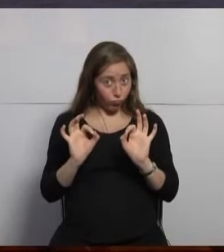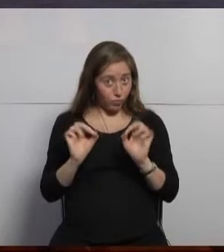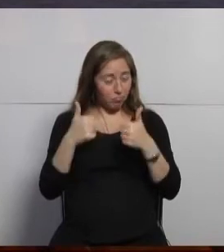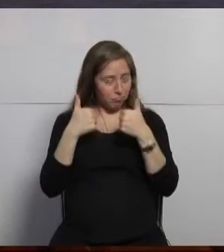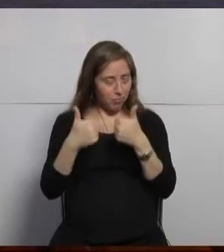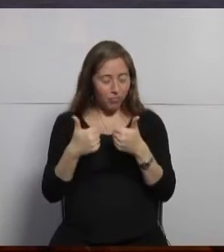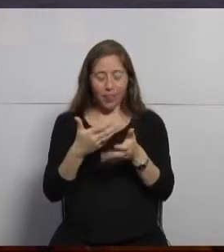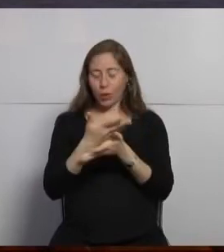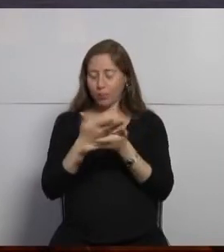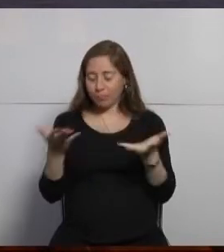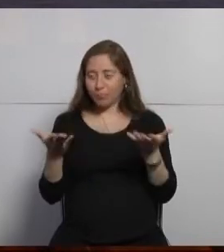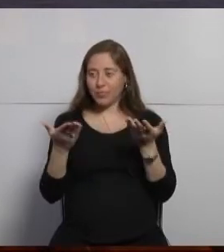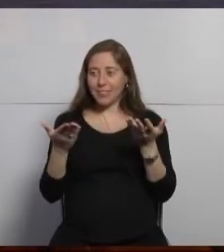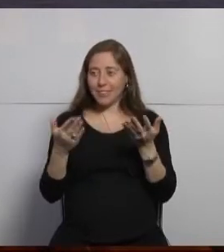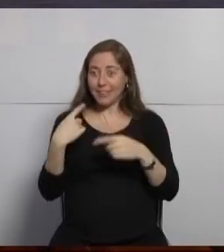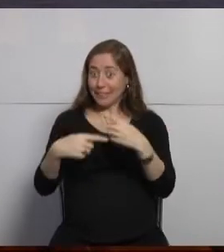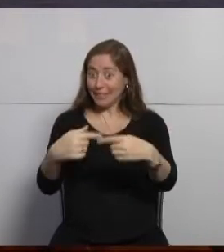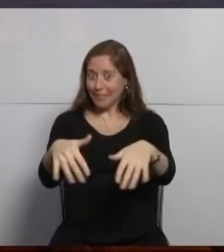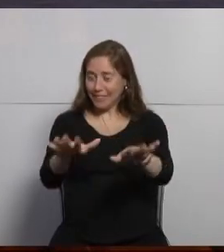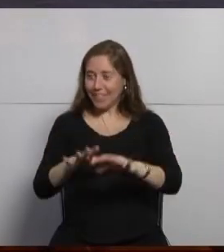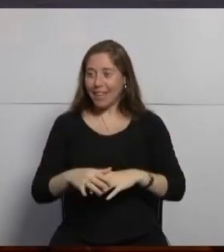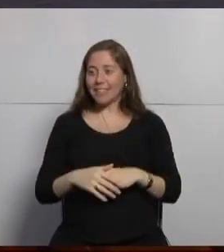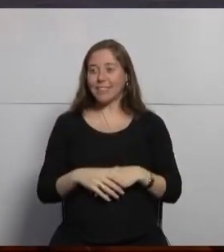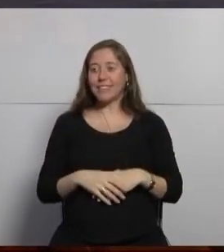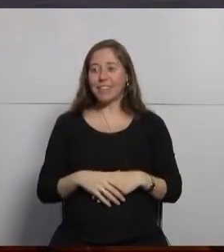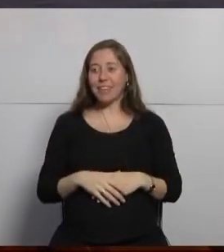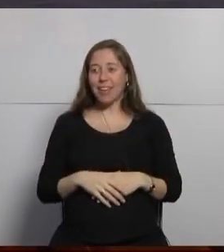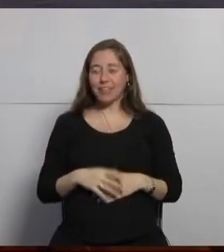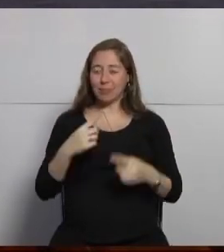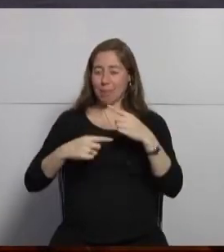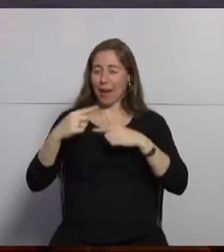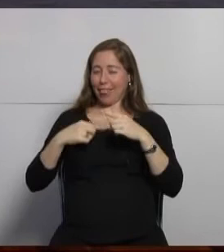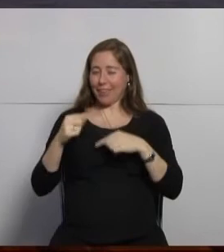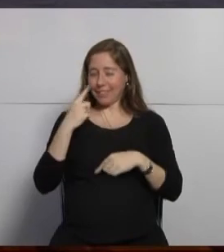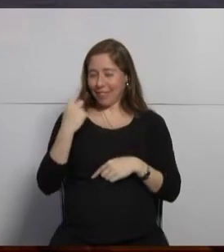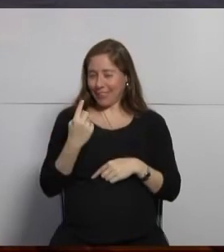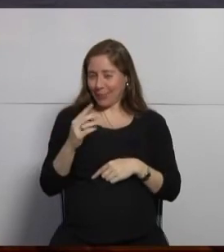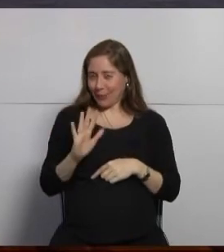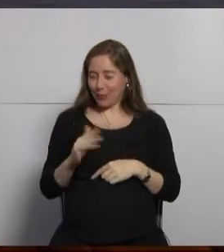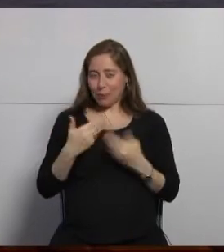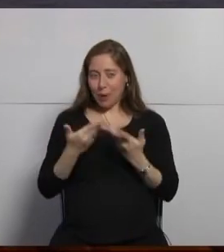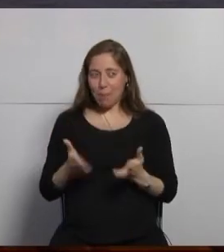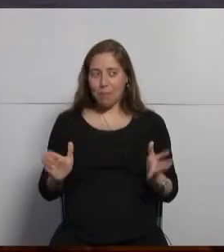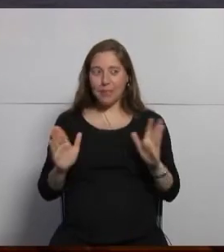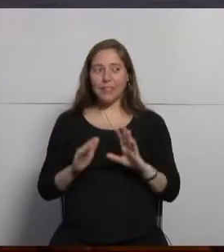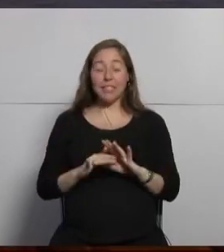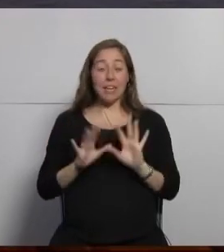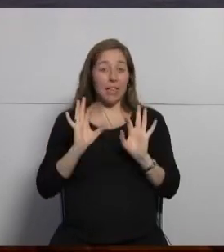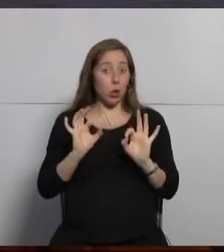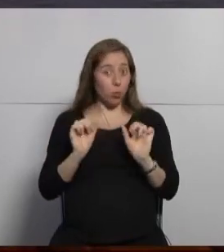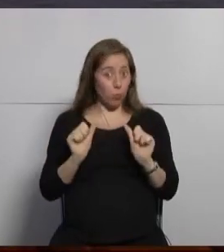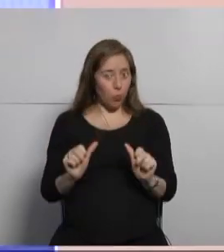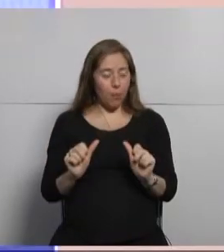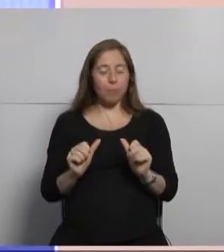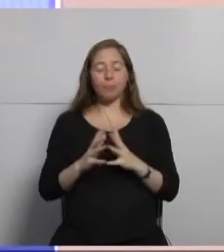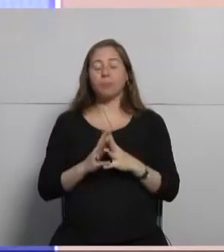pronto se fue para adelante pero no bien vamos a darle algunos segundos y ahí creo que está todo en condiciones así